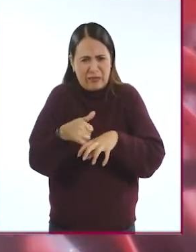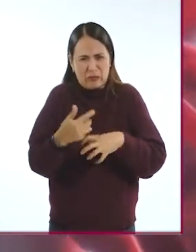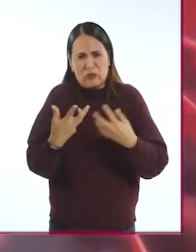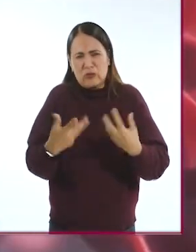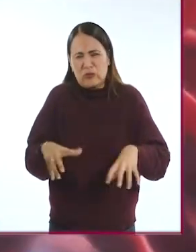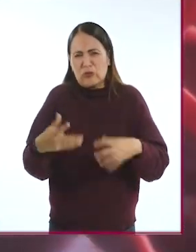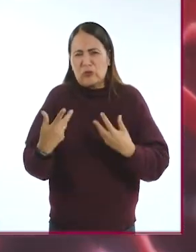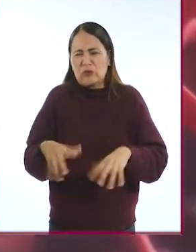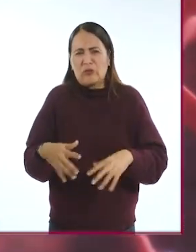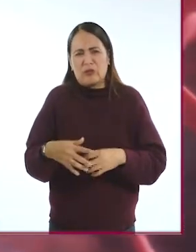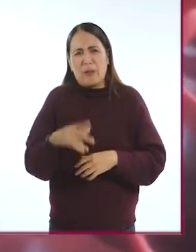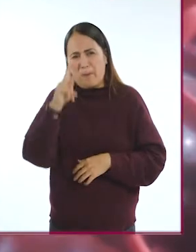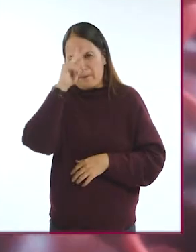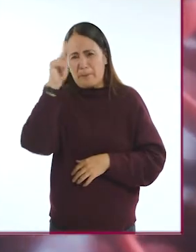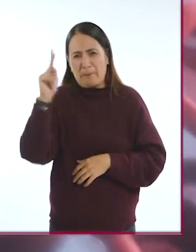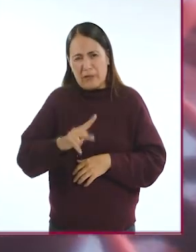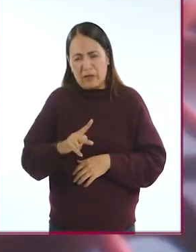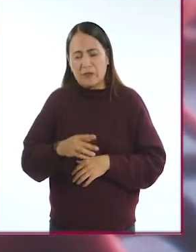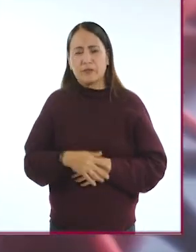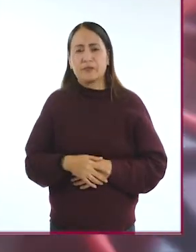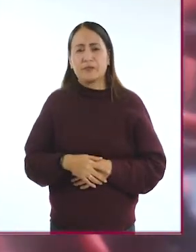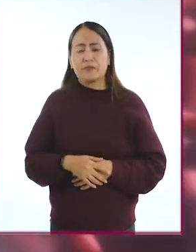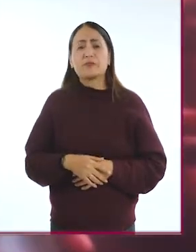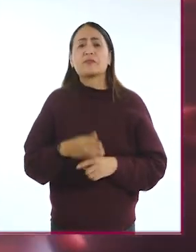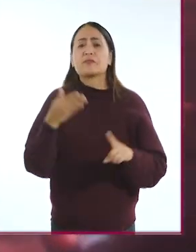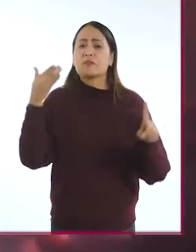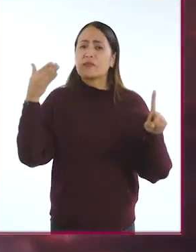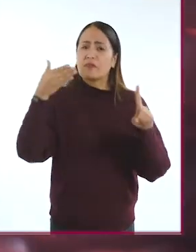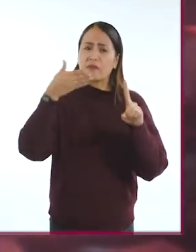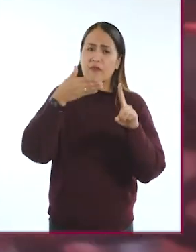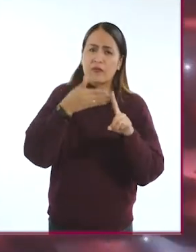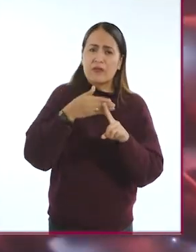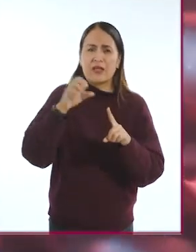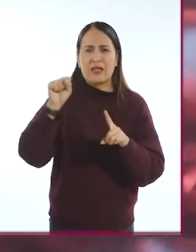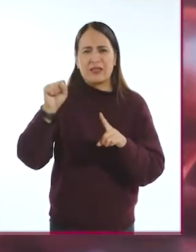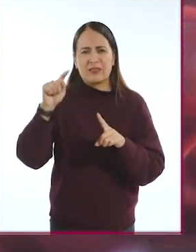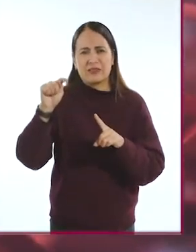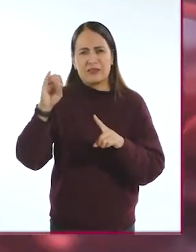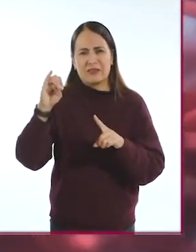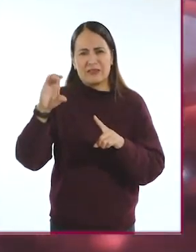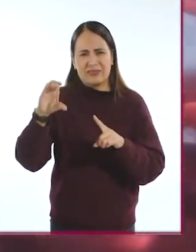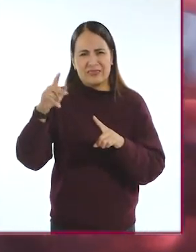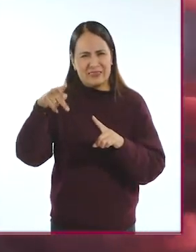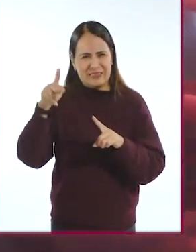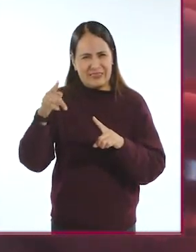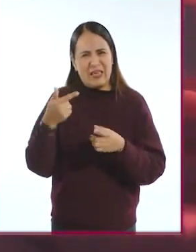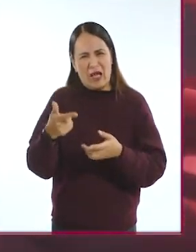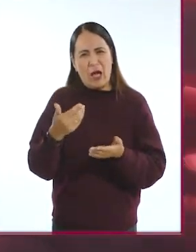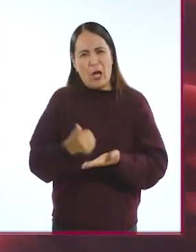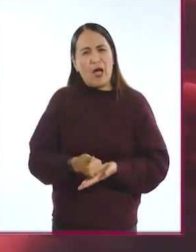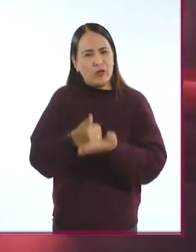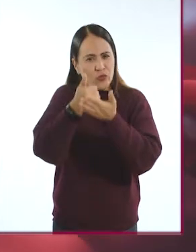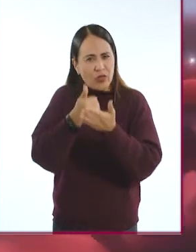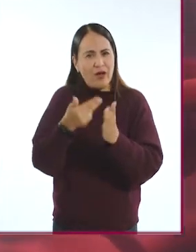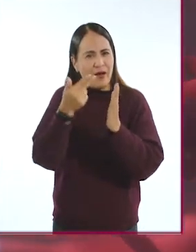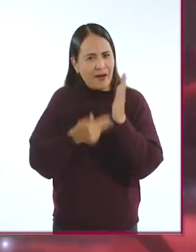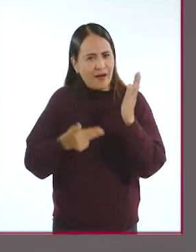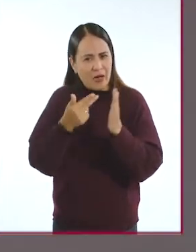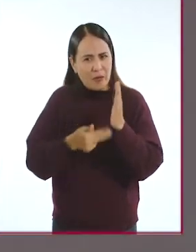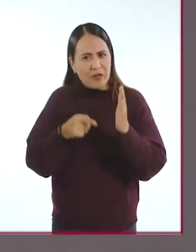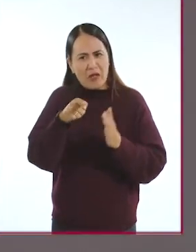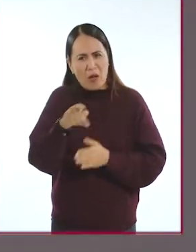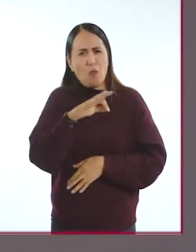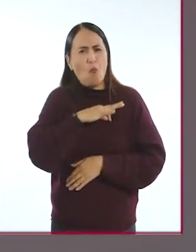daños irreversibles. En este sentido, el objetivo de QuadStick es brindar una herramienta económica que